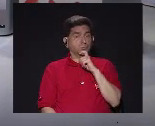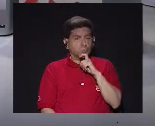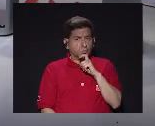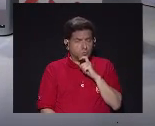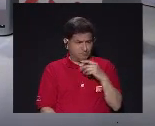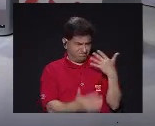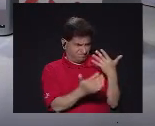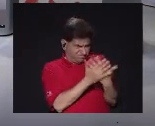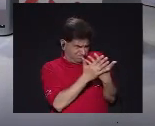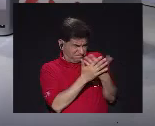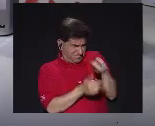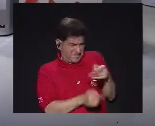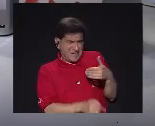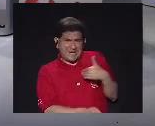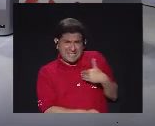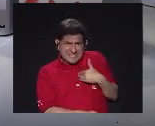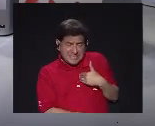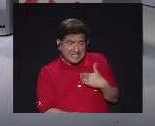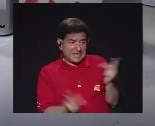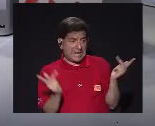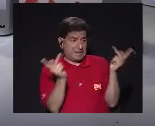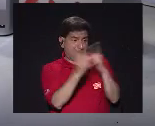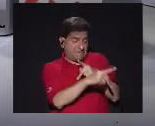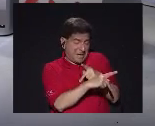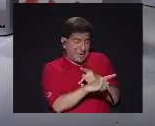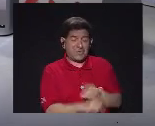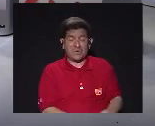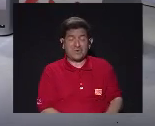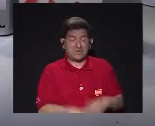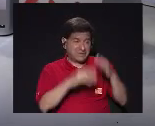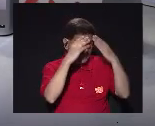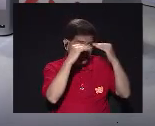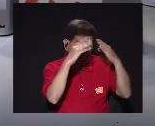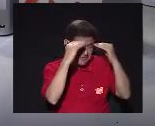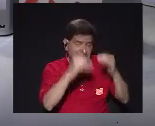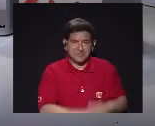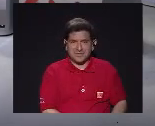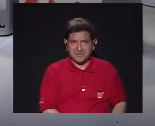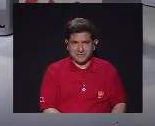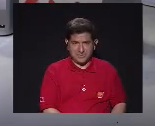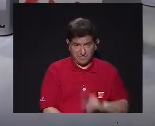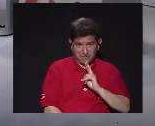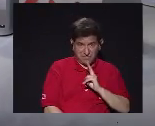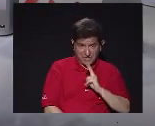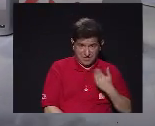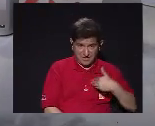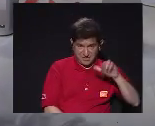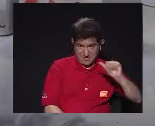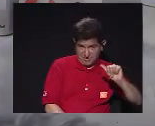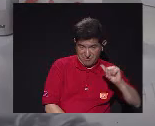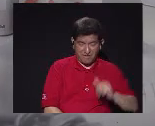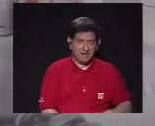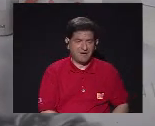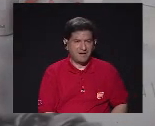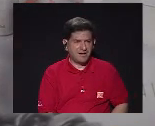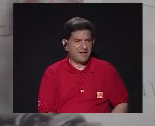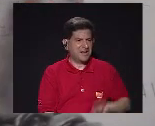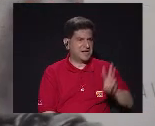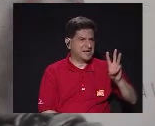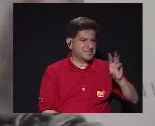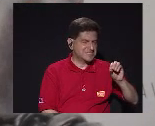En un centro penitenciario Que tiene Las peores referencias ¿Verdad? Don Alexis Ahí Con